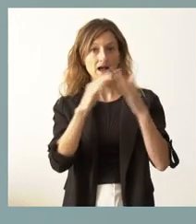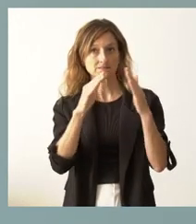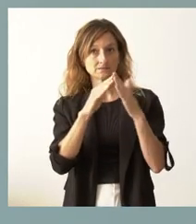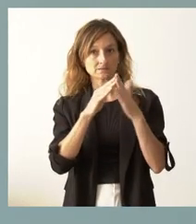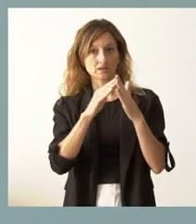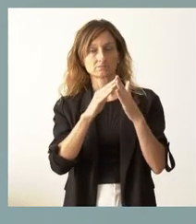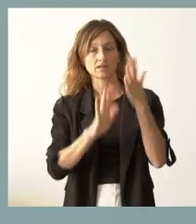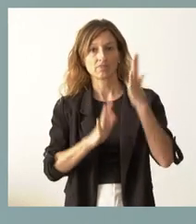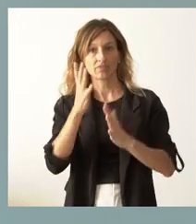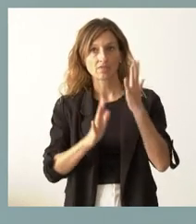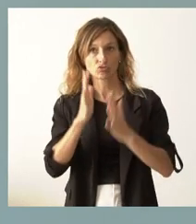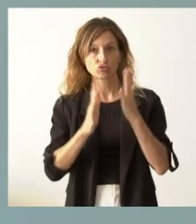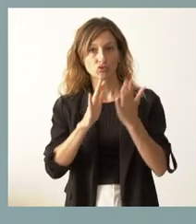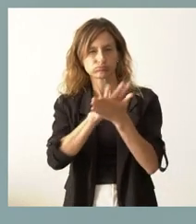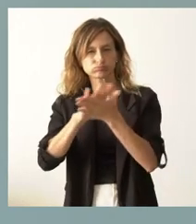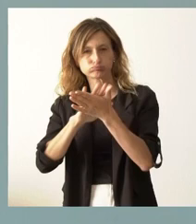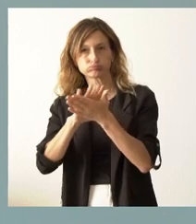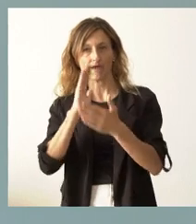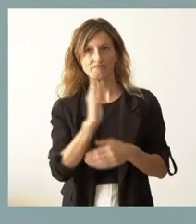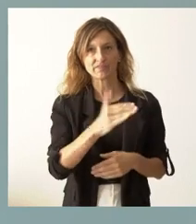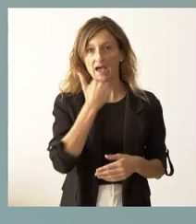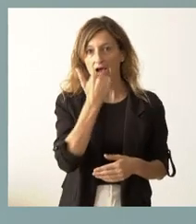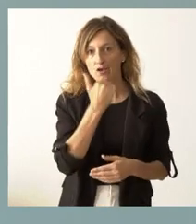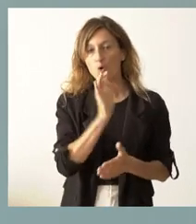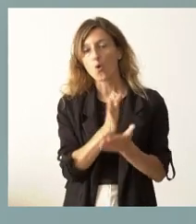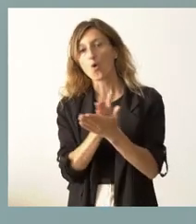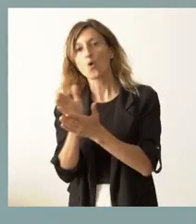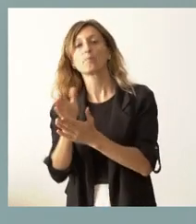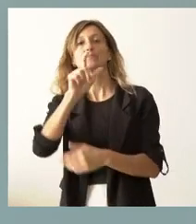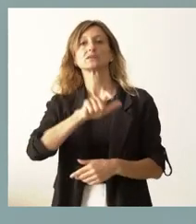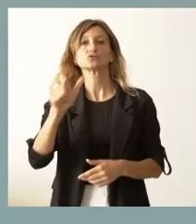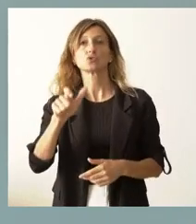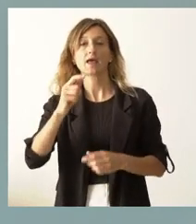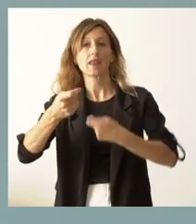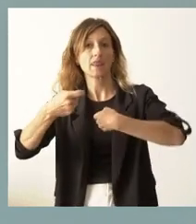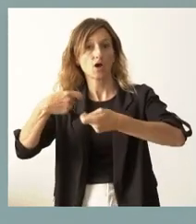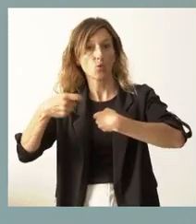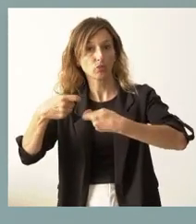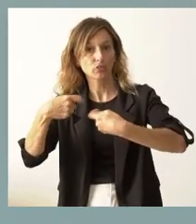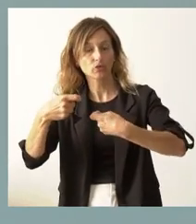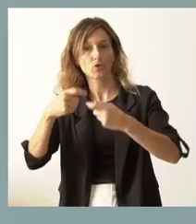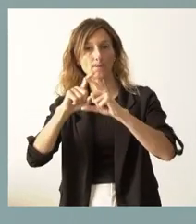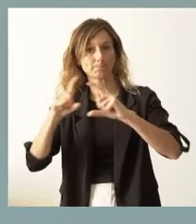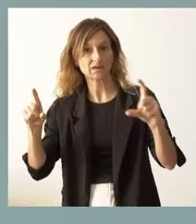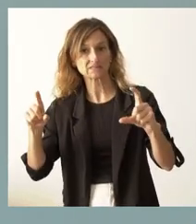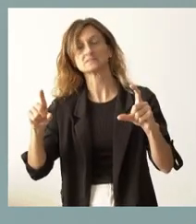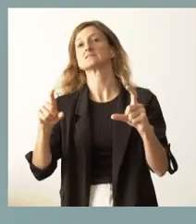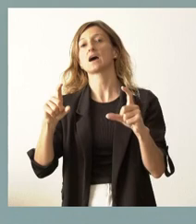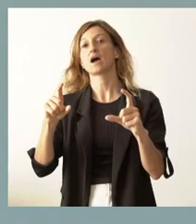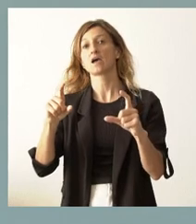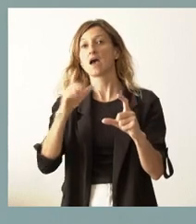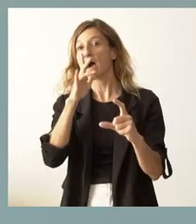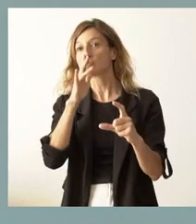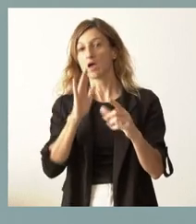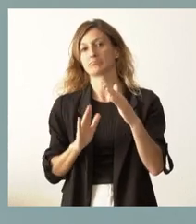o en sus edificaciones hayan sufrido algún tipo de impacto o aquellas otras personas que tengan un negocio y ese negocio o esa actividad productiva